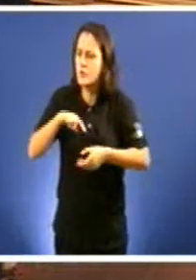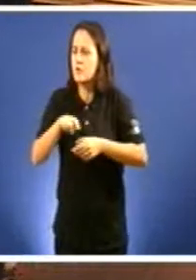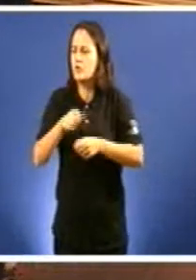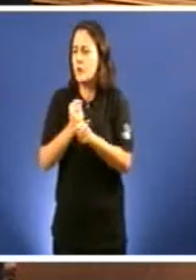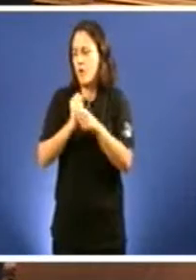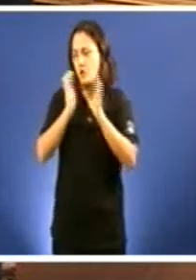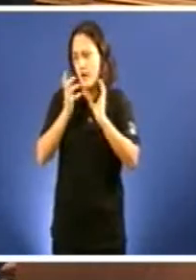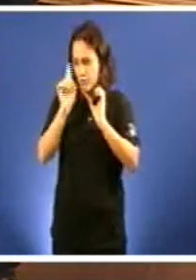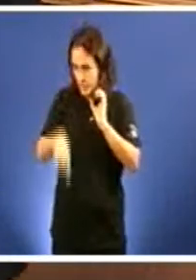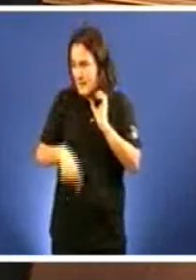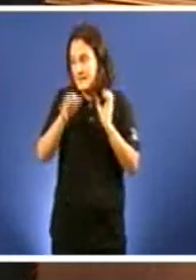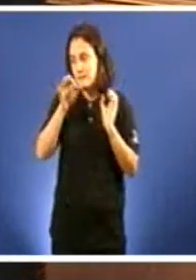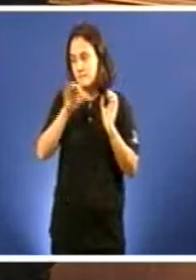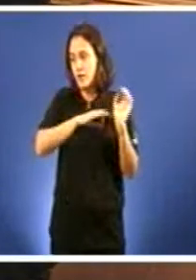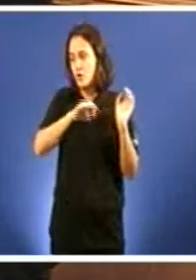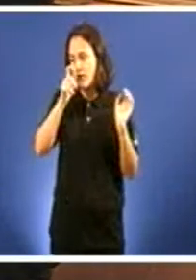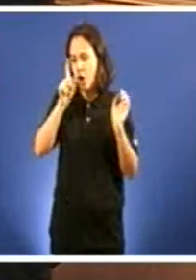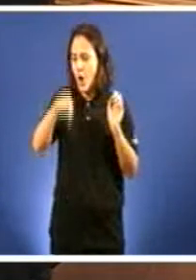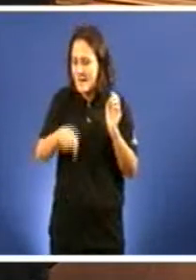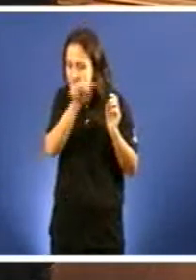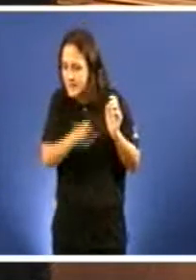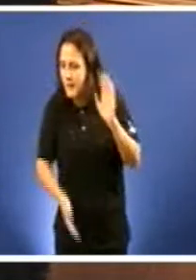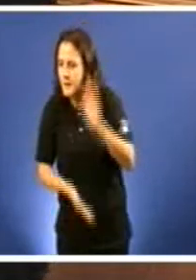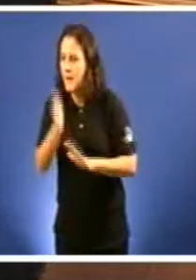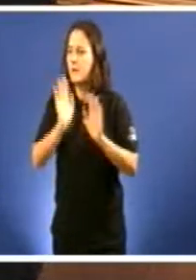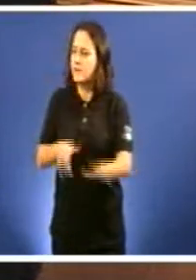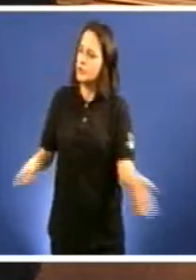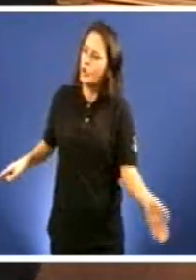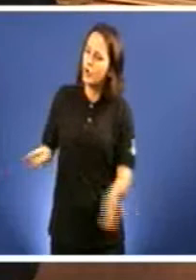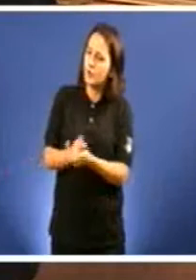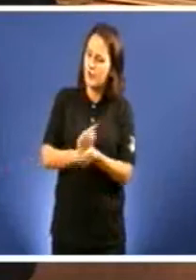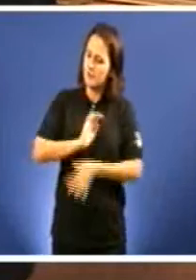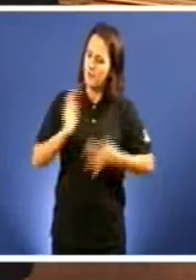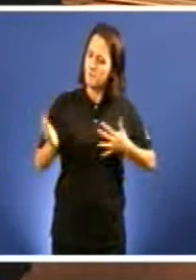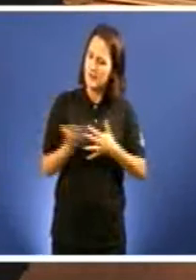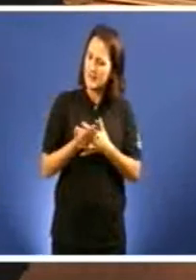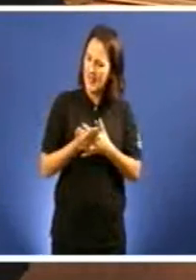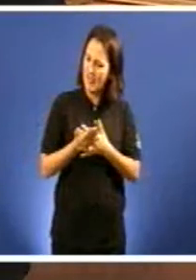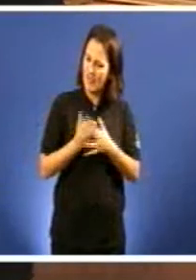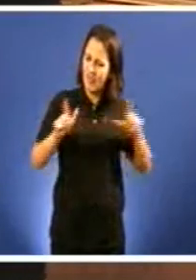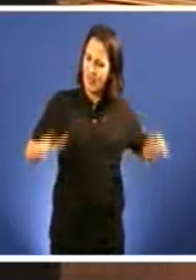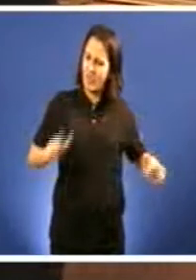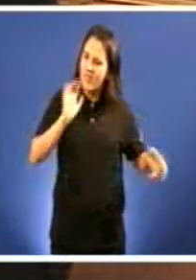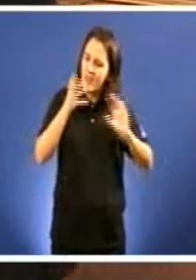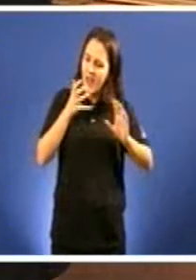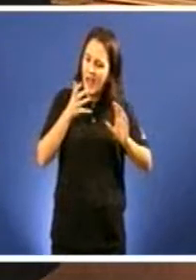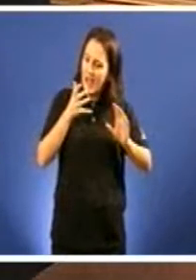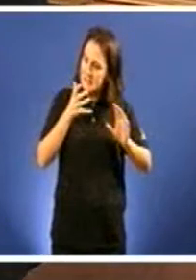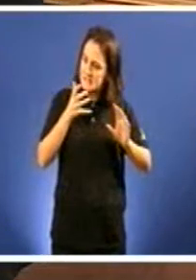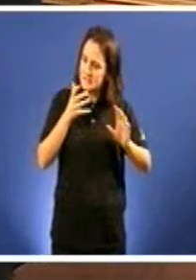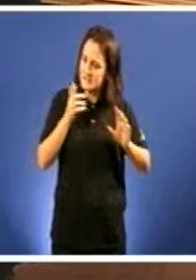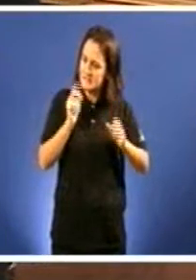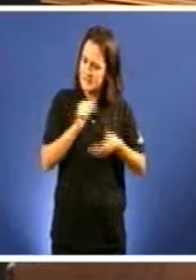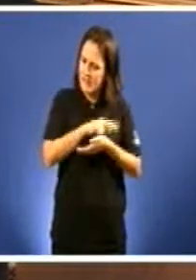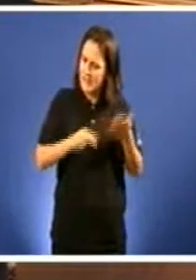señor Feijó. Esta semana, volvense a manifestar. Adiós a la mitad de las granjas gallegas. Non sei se leu este